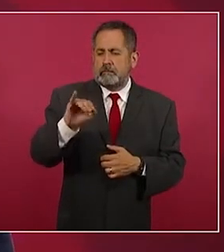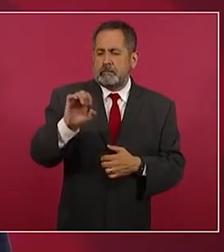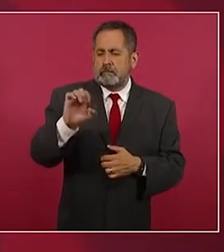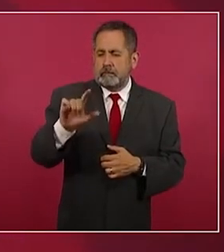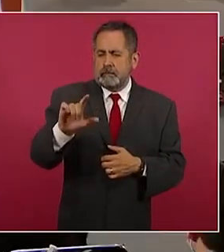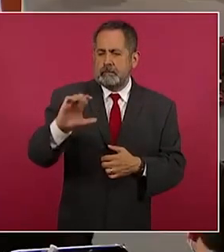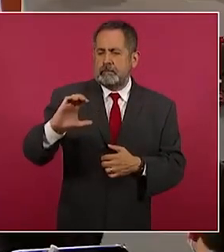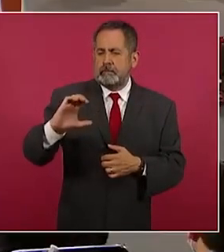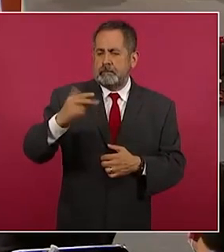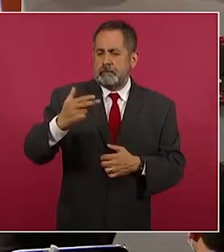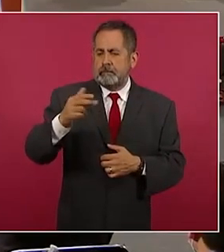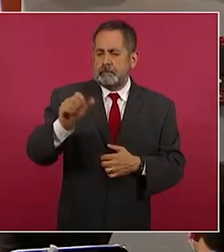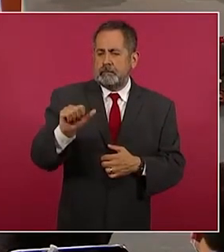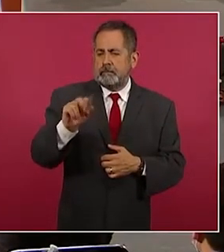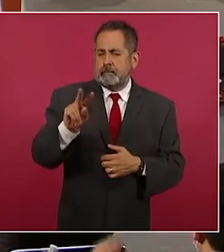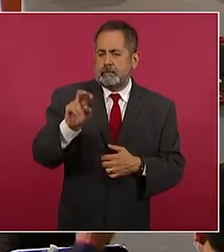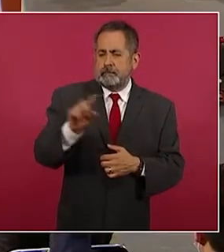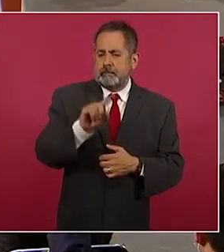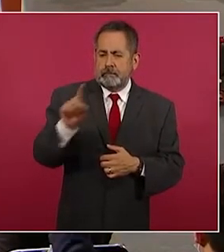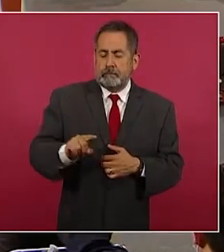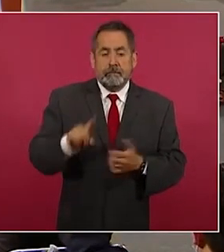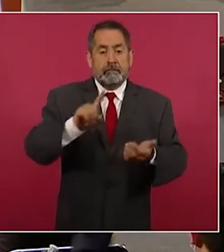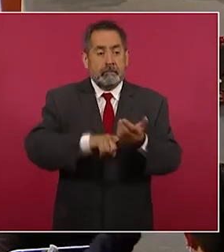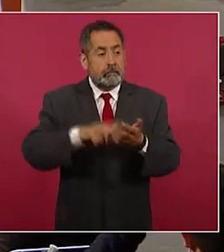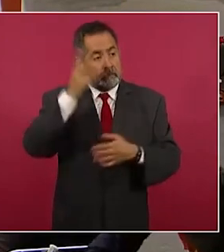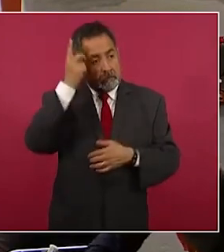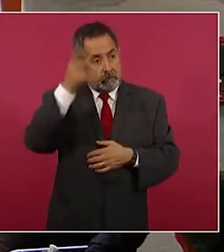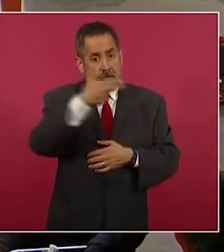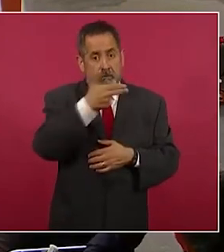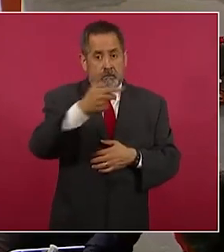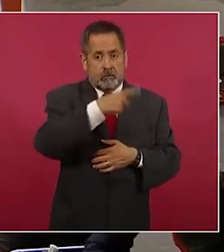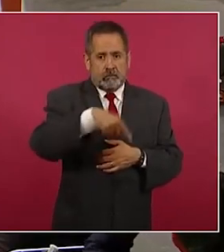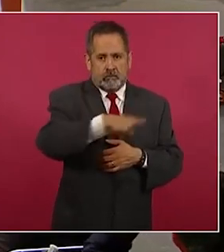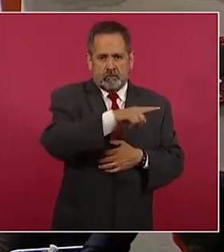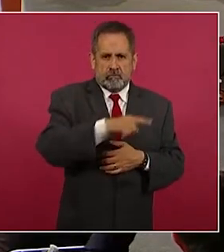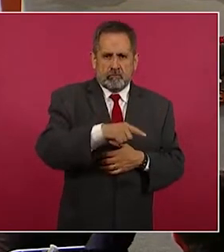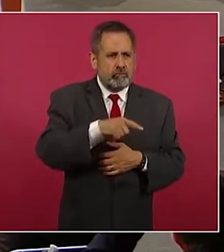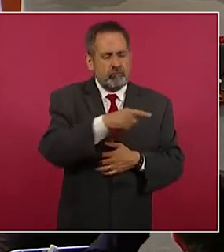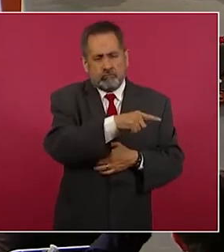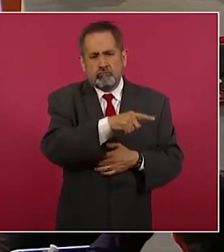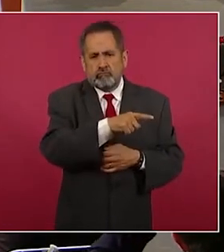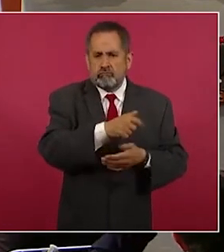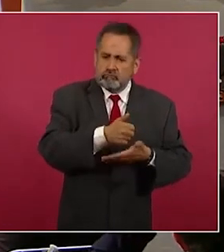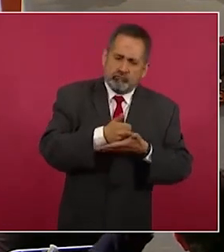que es hotelero y que nos está ayudando